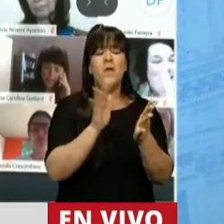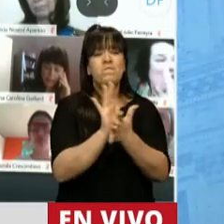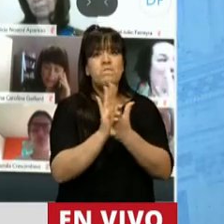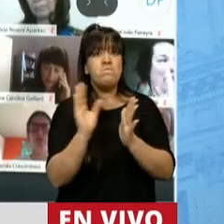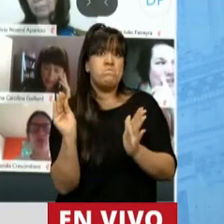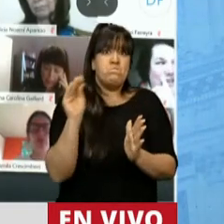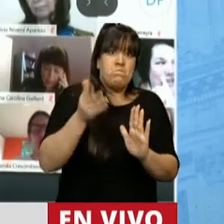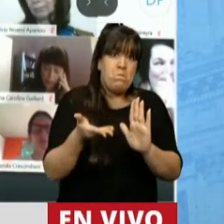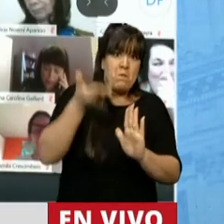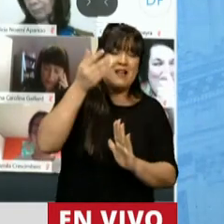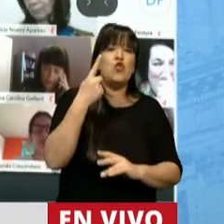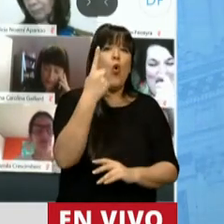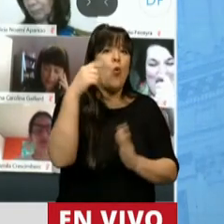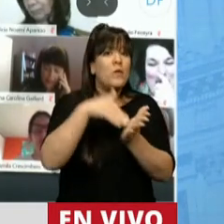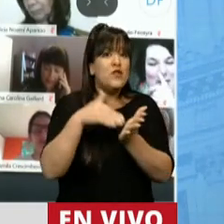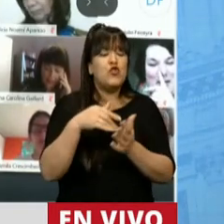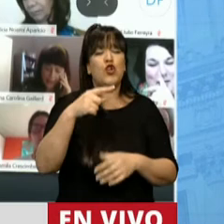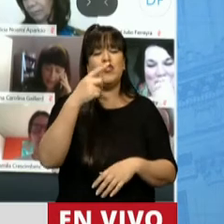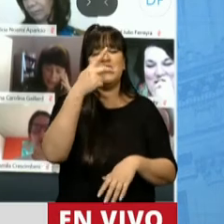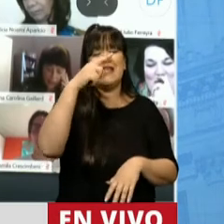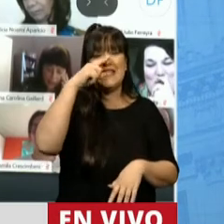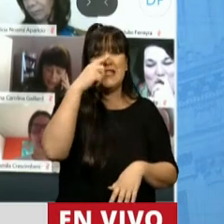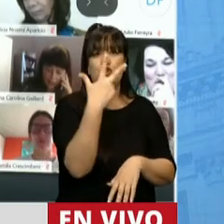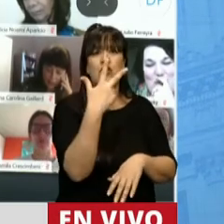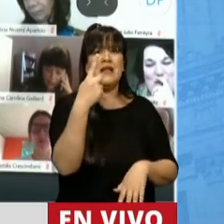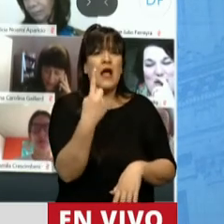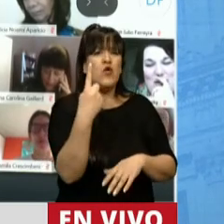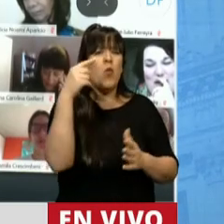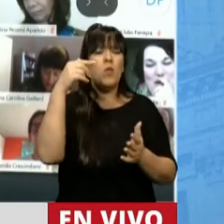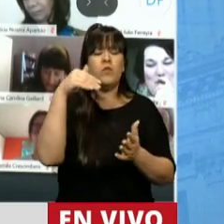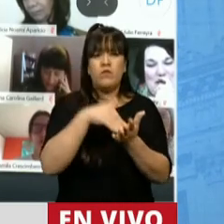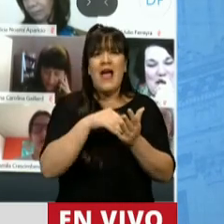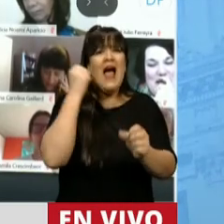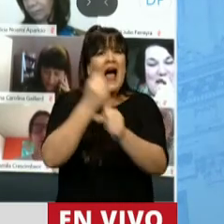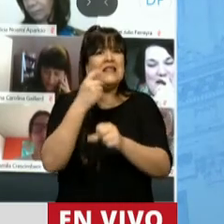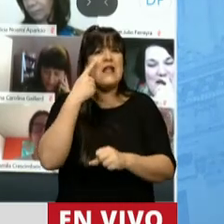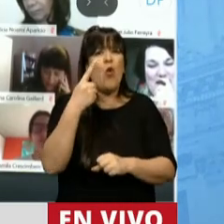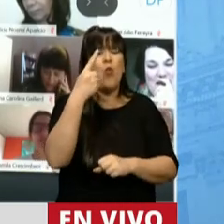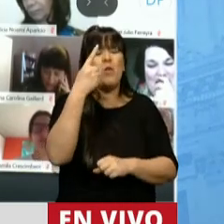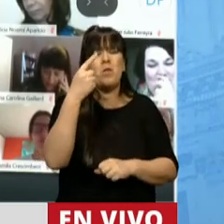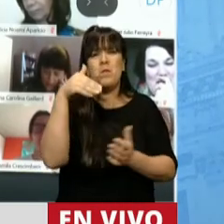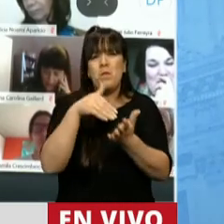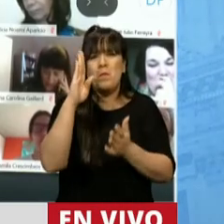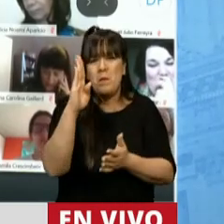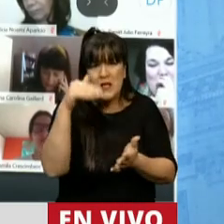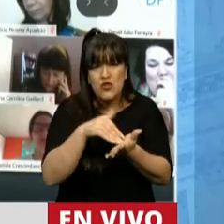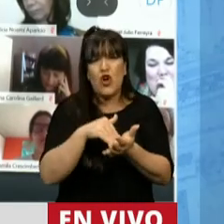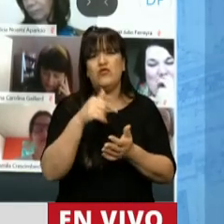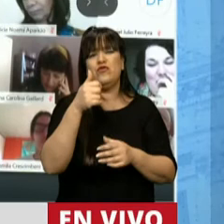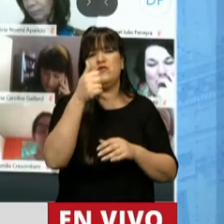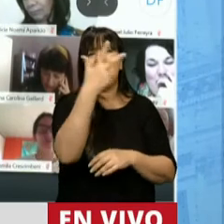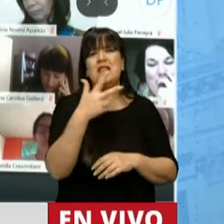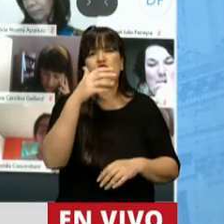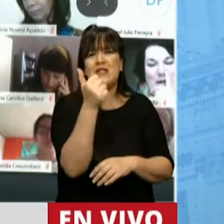.017.738.000.000 hasta los 1.606.982,